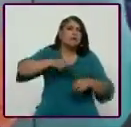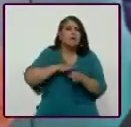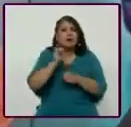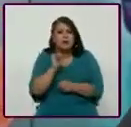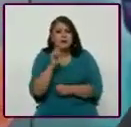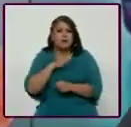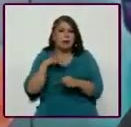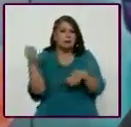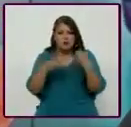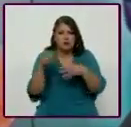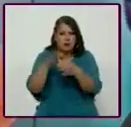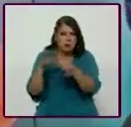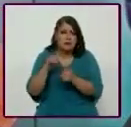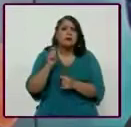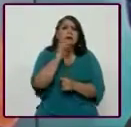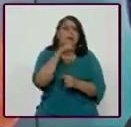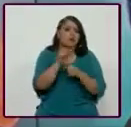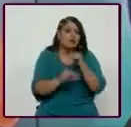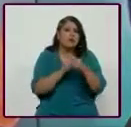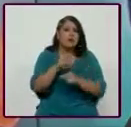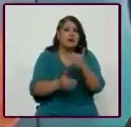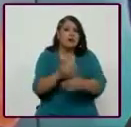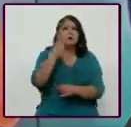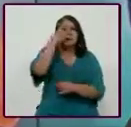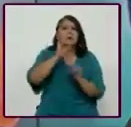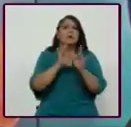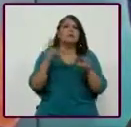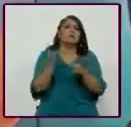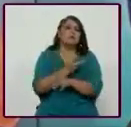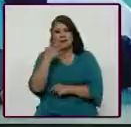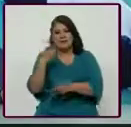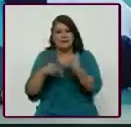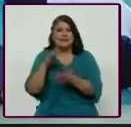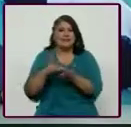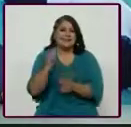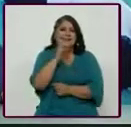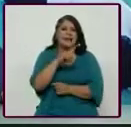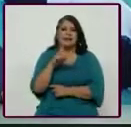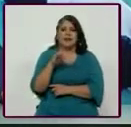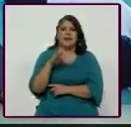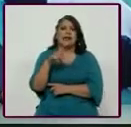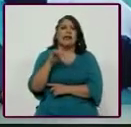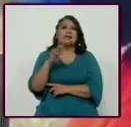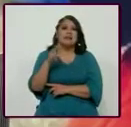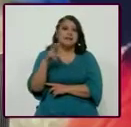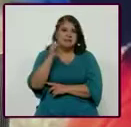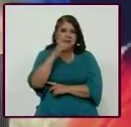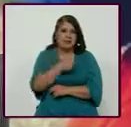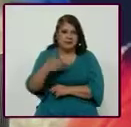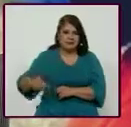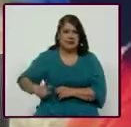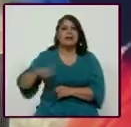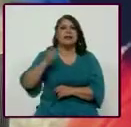Demos una ronda y vamos viendo poco a poco lo que podría pasar políticamente en el país. Daniel Aceves, presidente de Medallistas